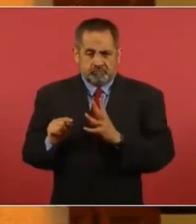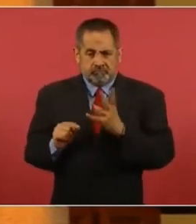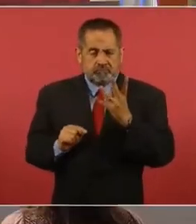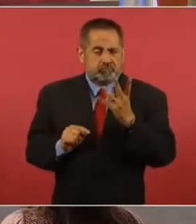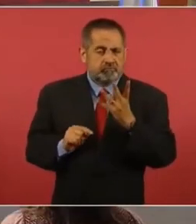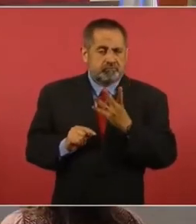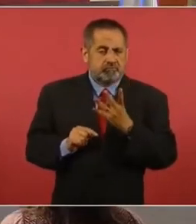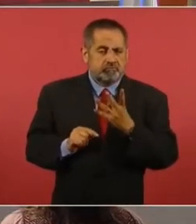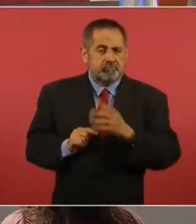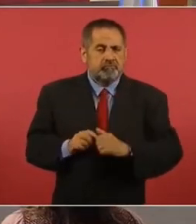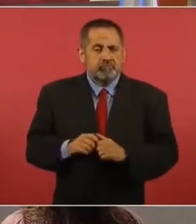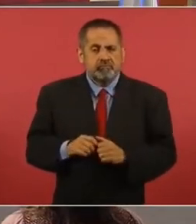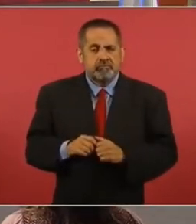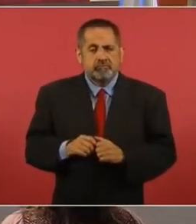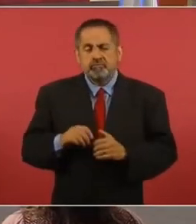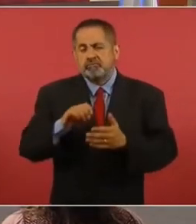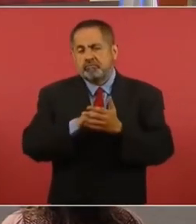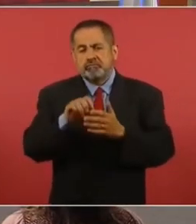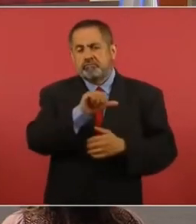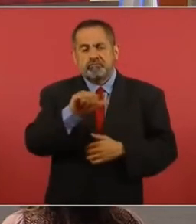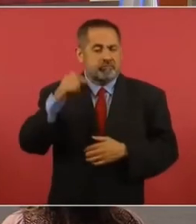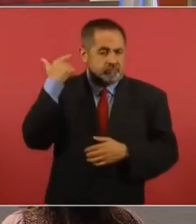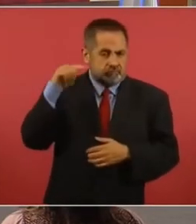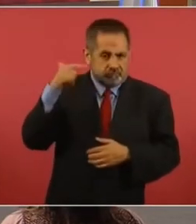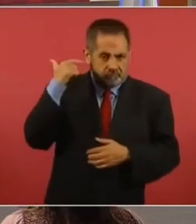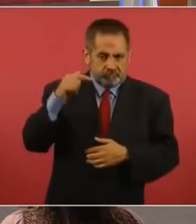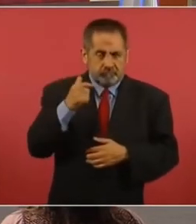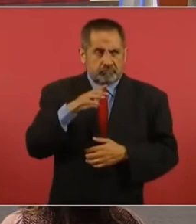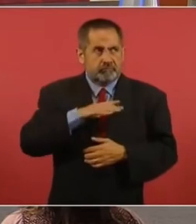En el caso de Guadalajara son dos.